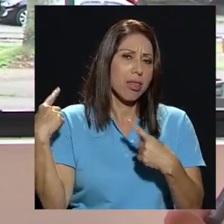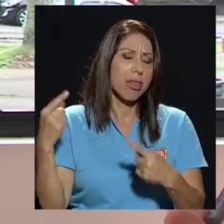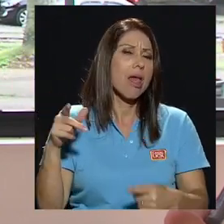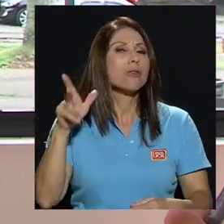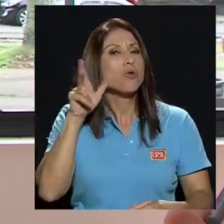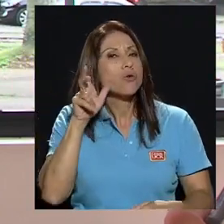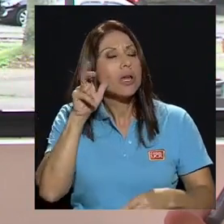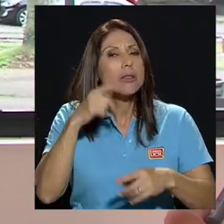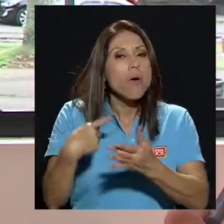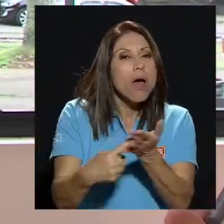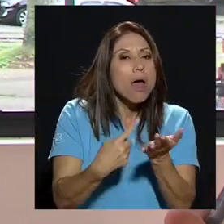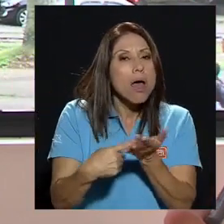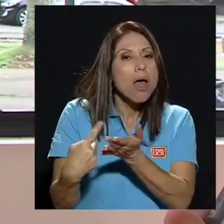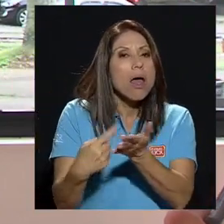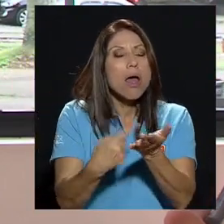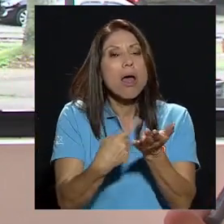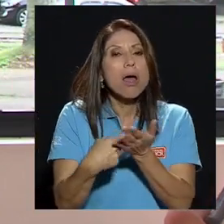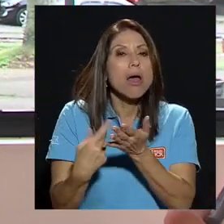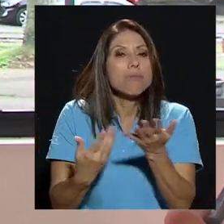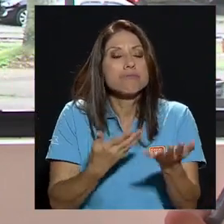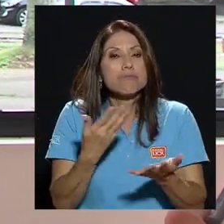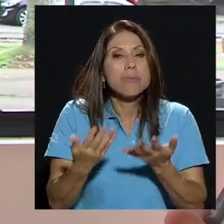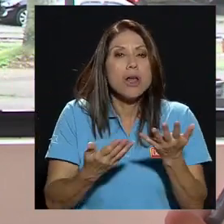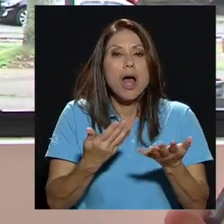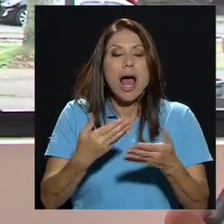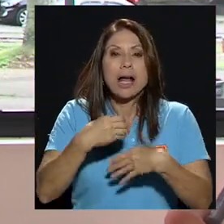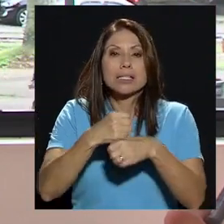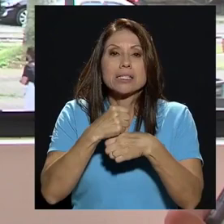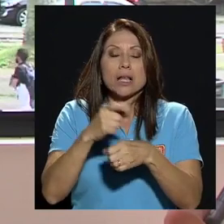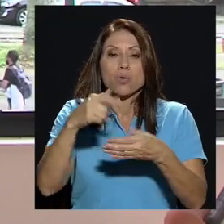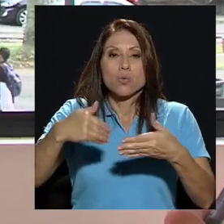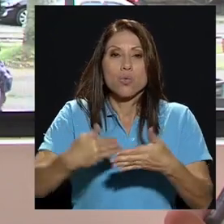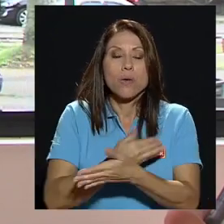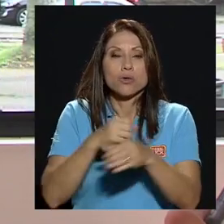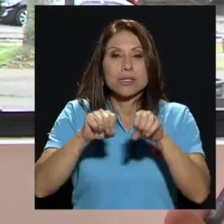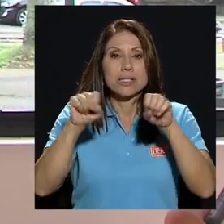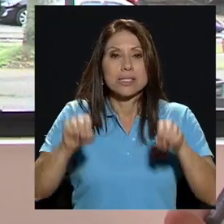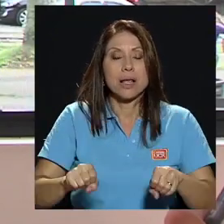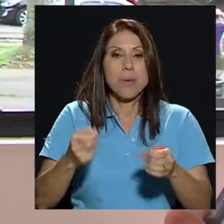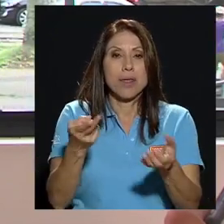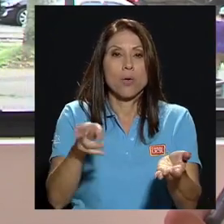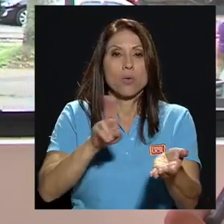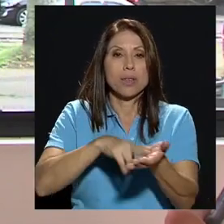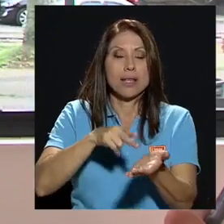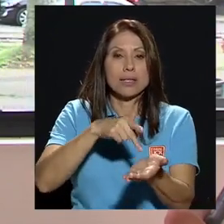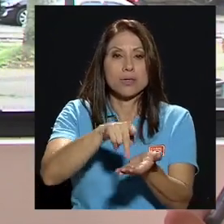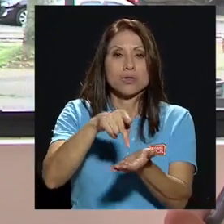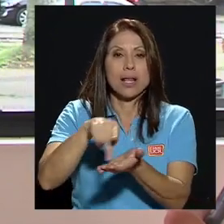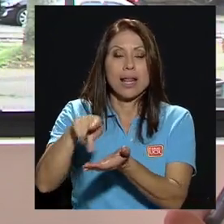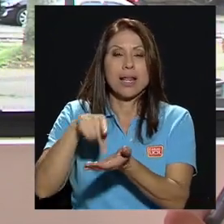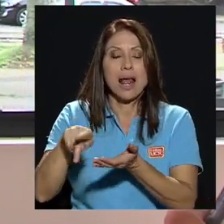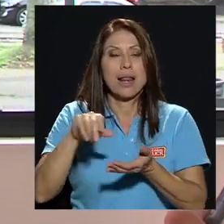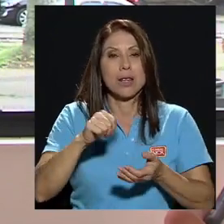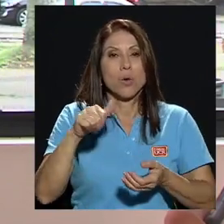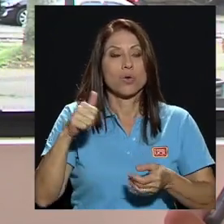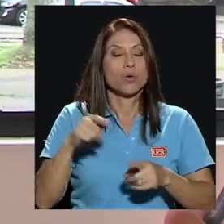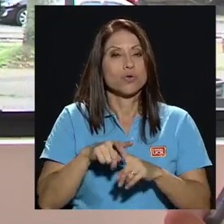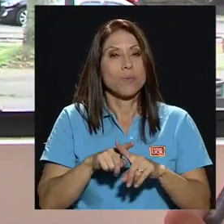cuál es o va a ser un nuevo sistema de contratación salarial y otros pero